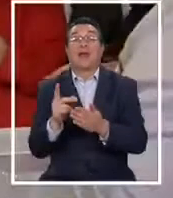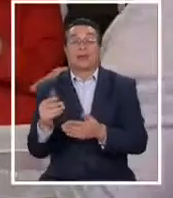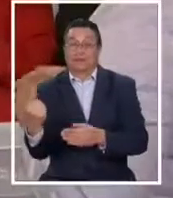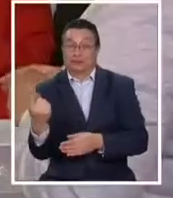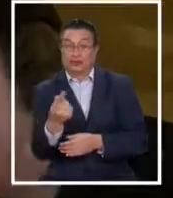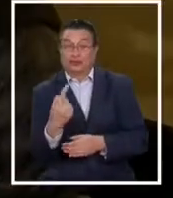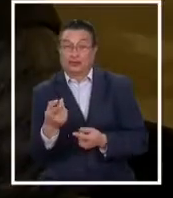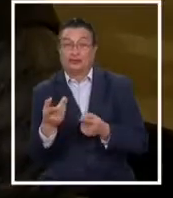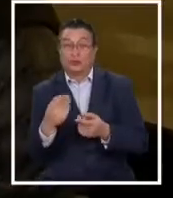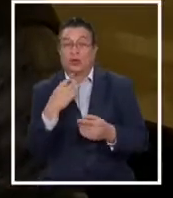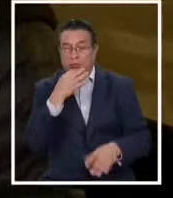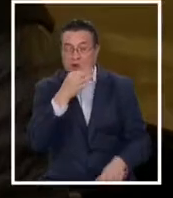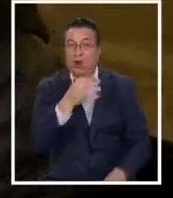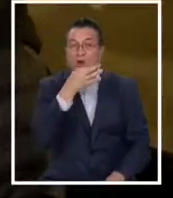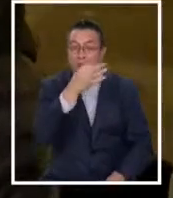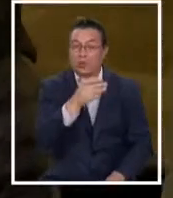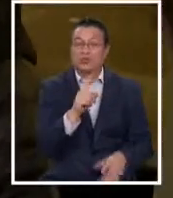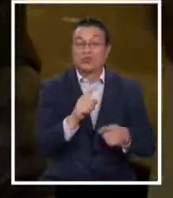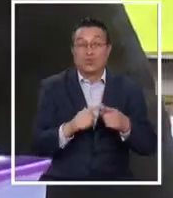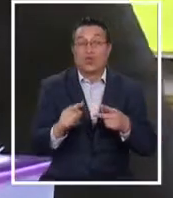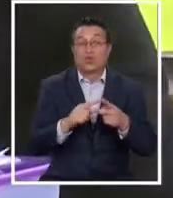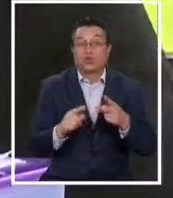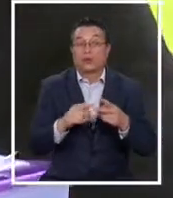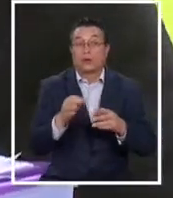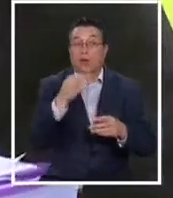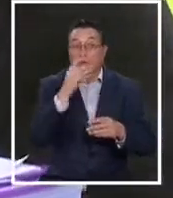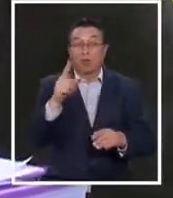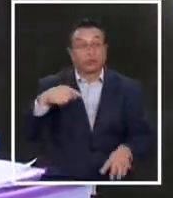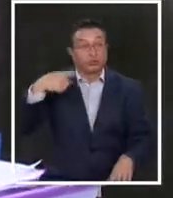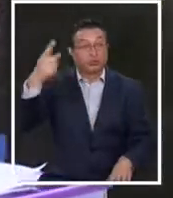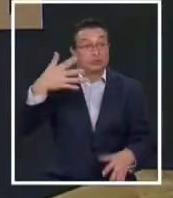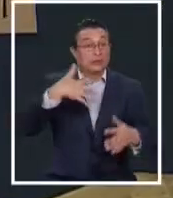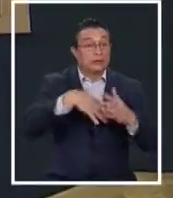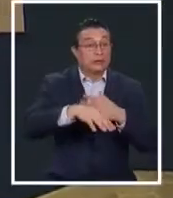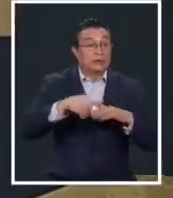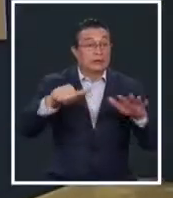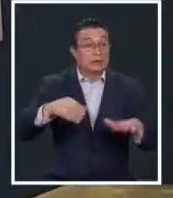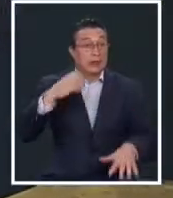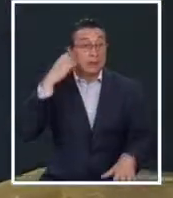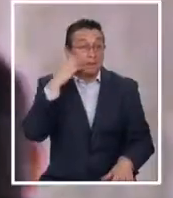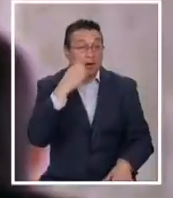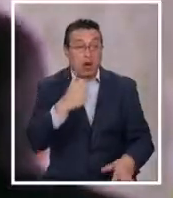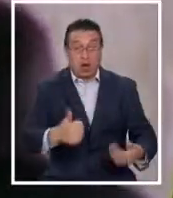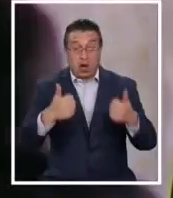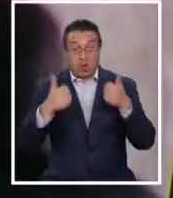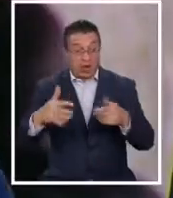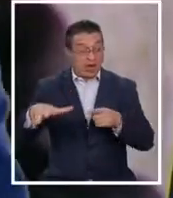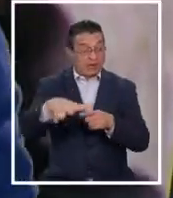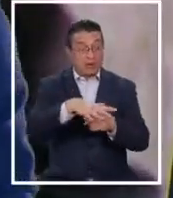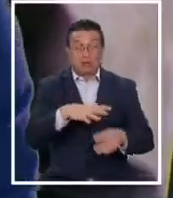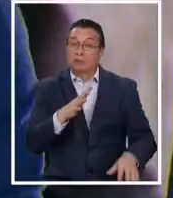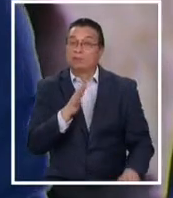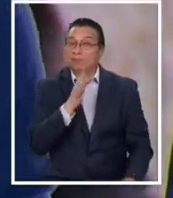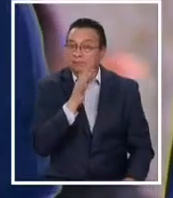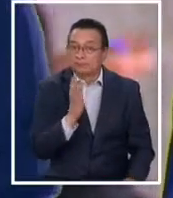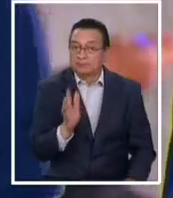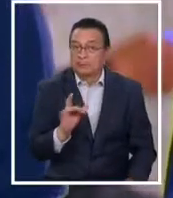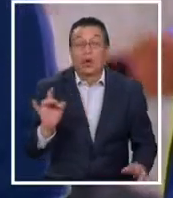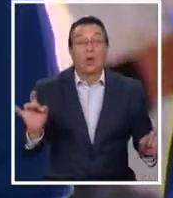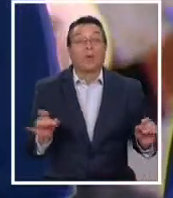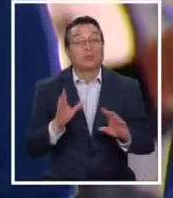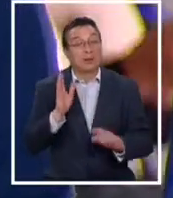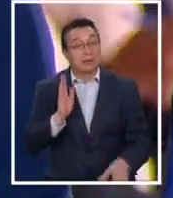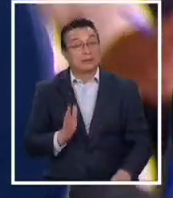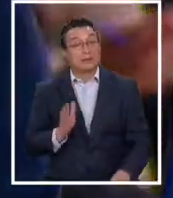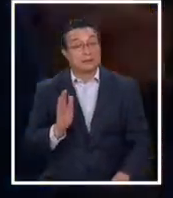quien en varias ocasiones ha señalado que nada asegura que el próximo 15 y 16 de mayo existan mejores condiciones. Si seguimos